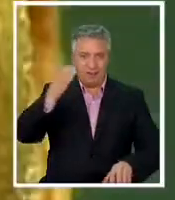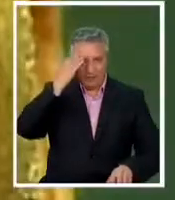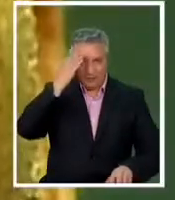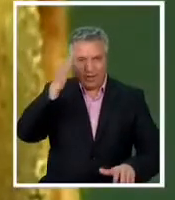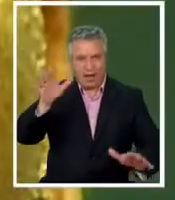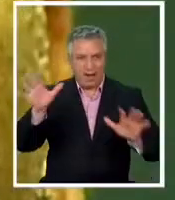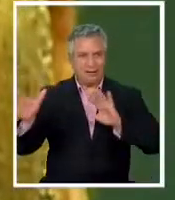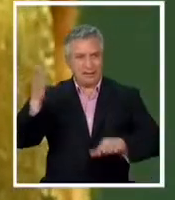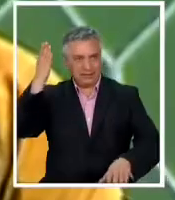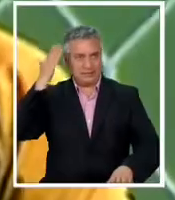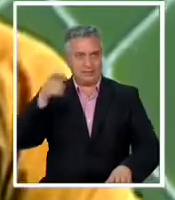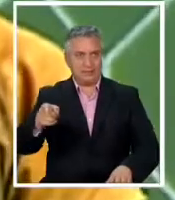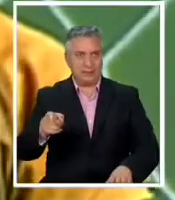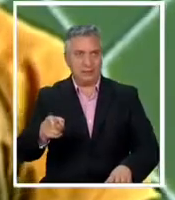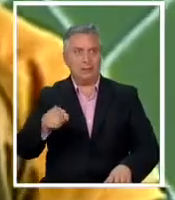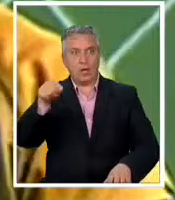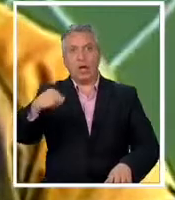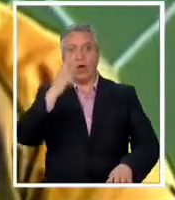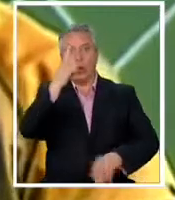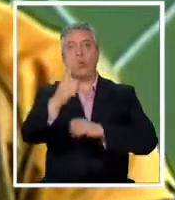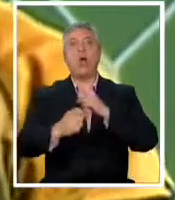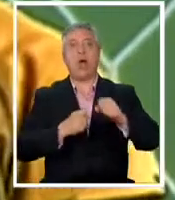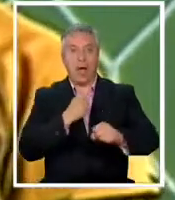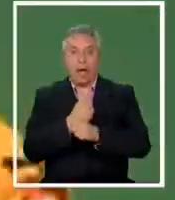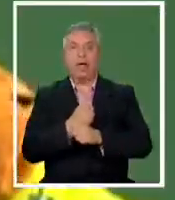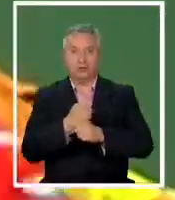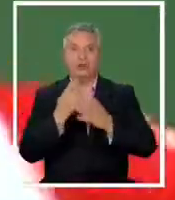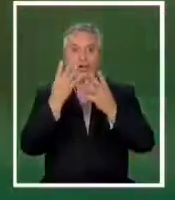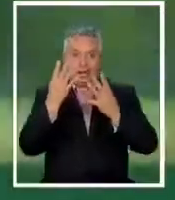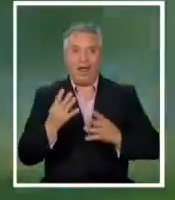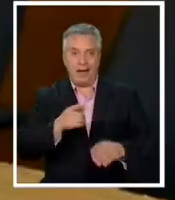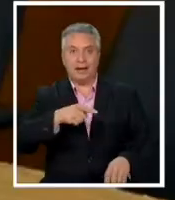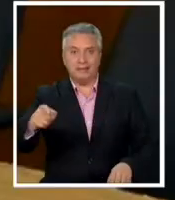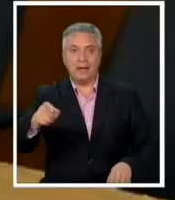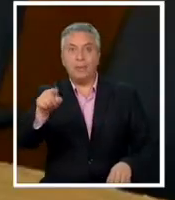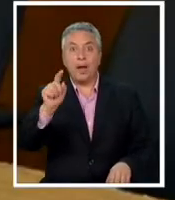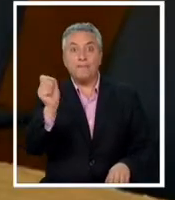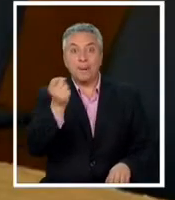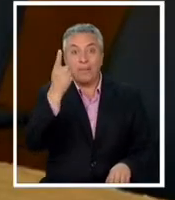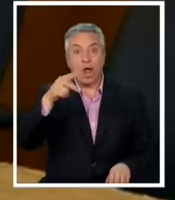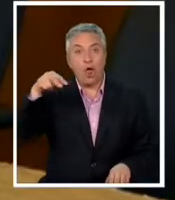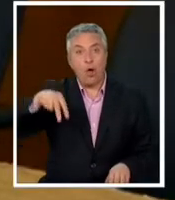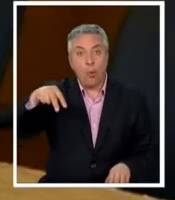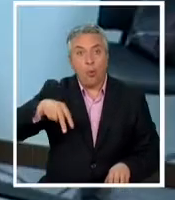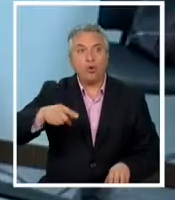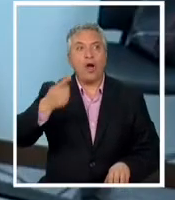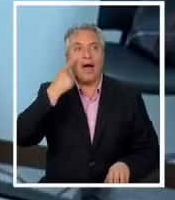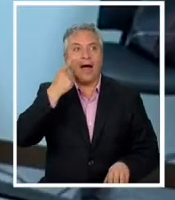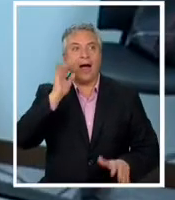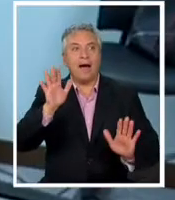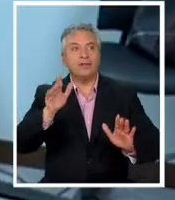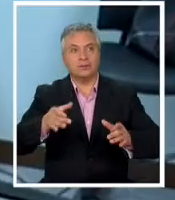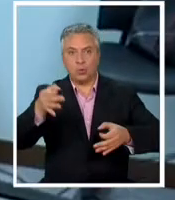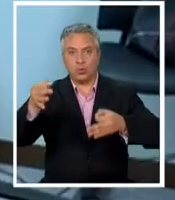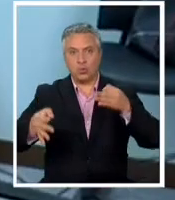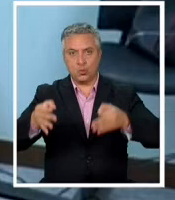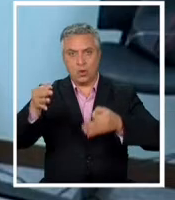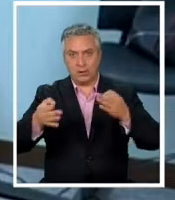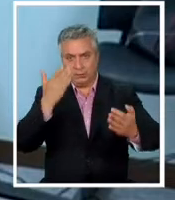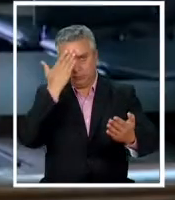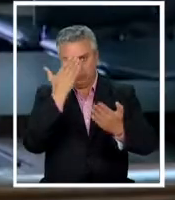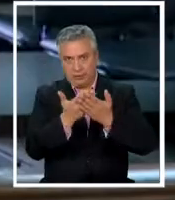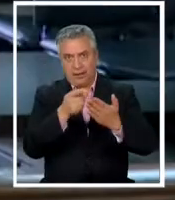por el momento un año de cárcel deberá pagar Chilaverde pero el próximo 1 de junio habrá otra sesión delante del juez para